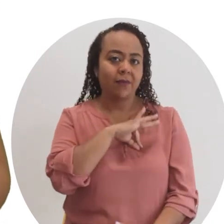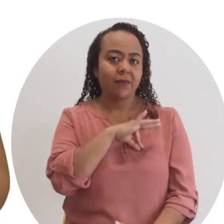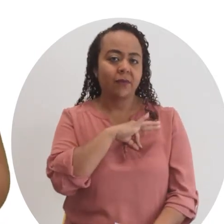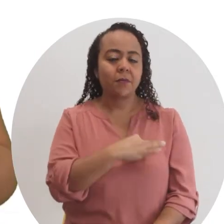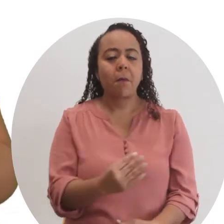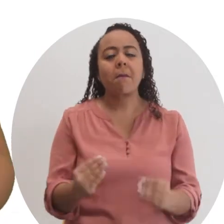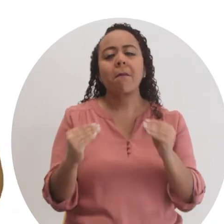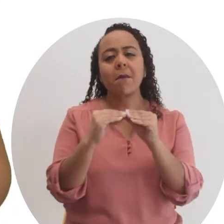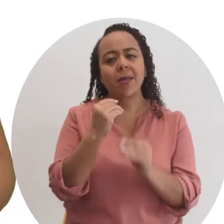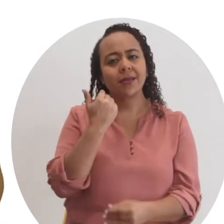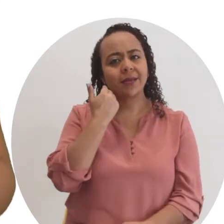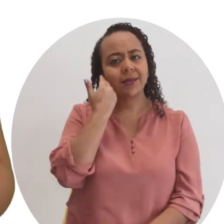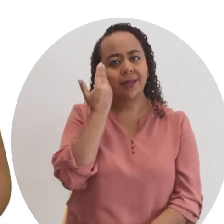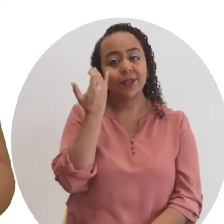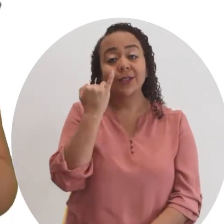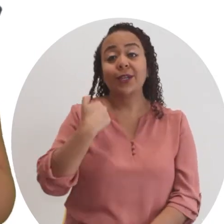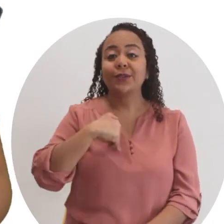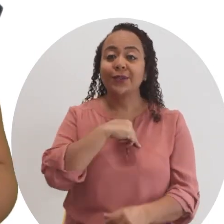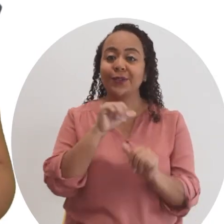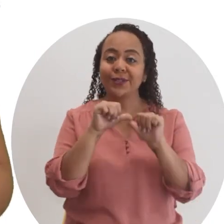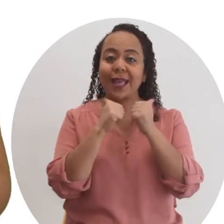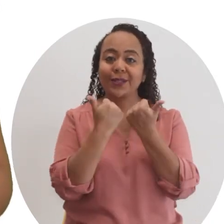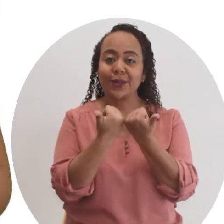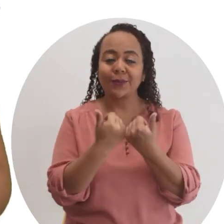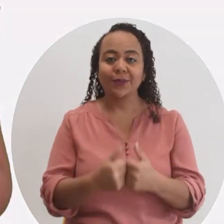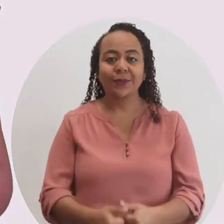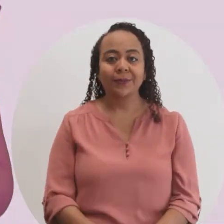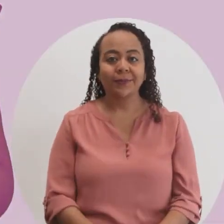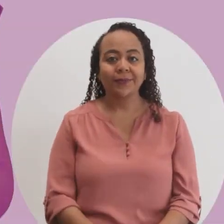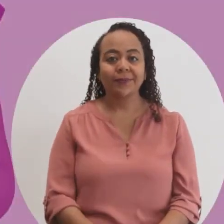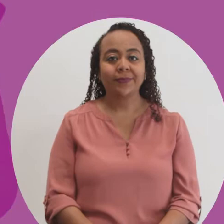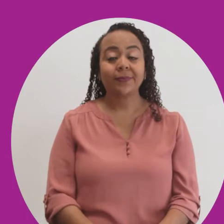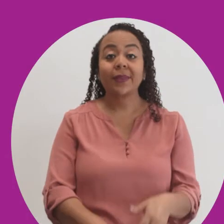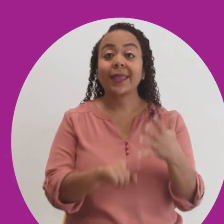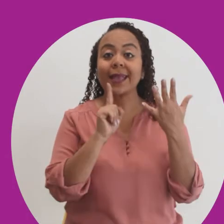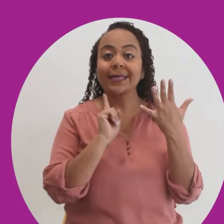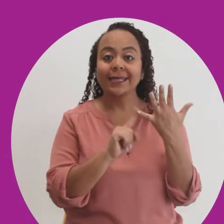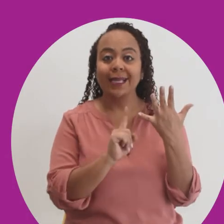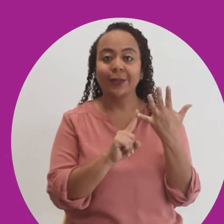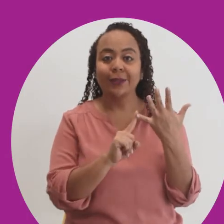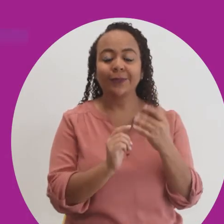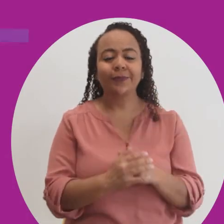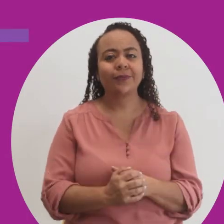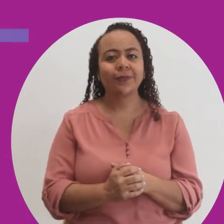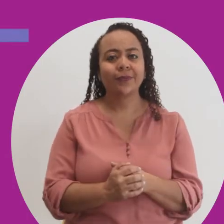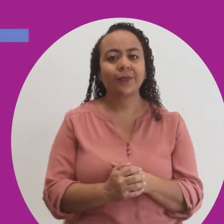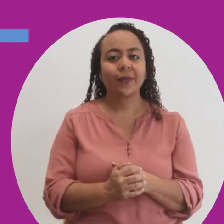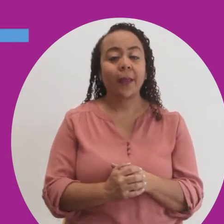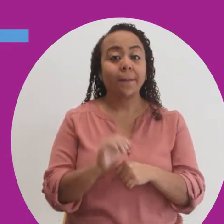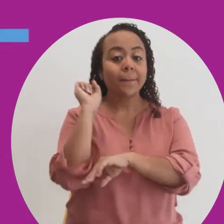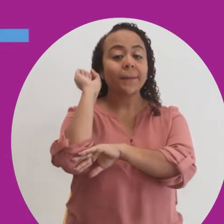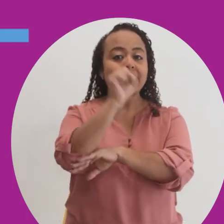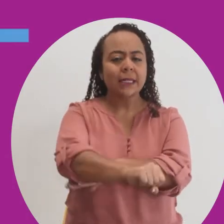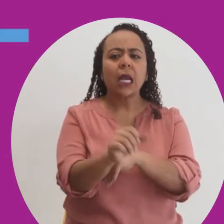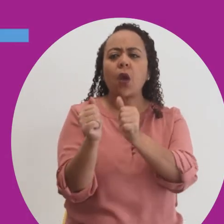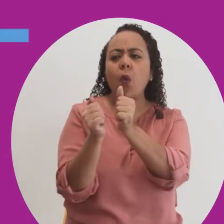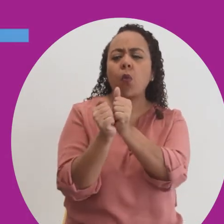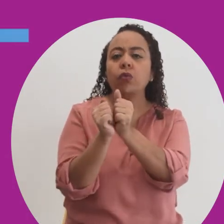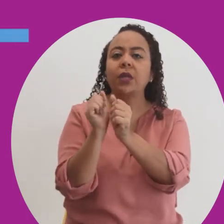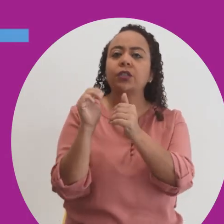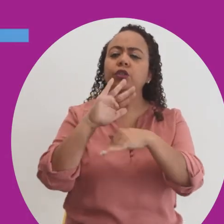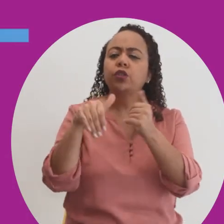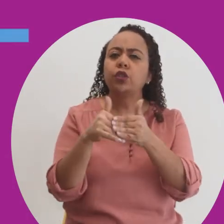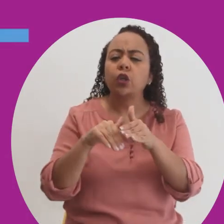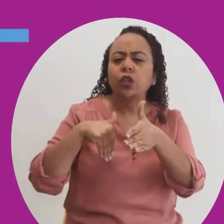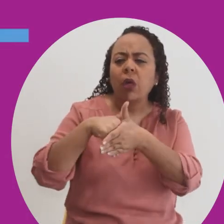beneficios, es mucho más sencillo cuando nos asociamos. Ventaja número 5. Vencer juntas los obstáculos.